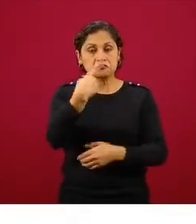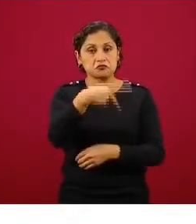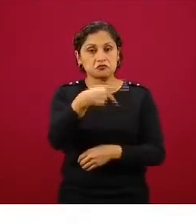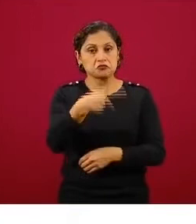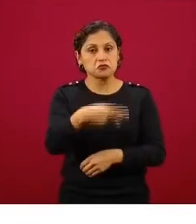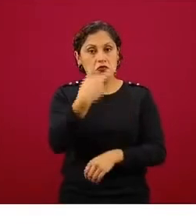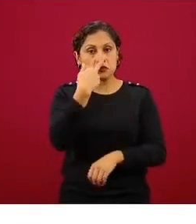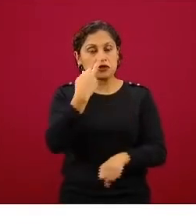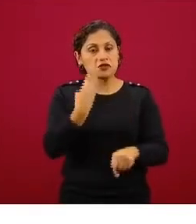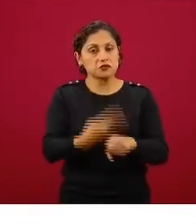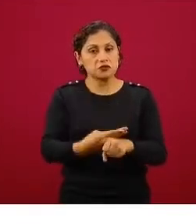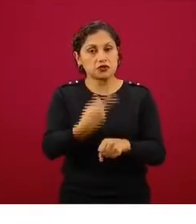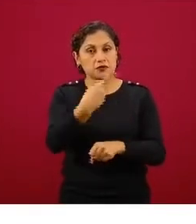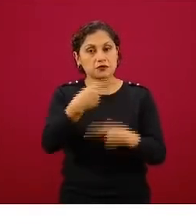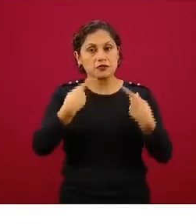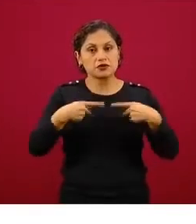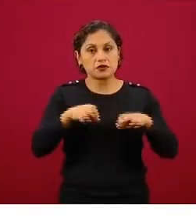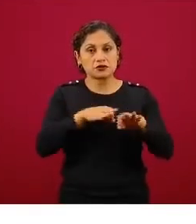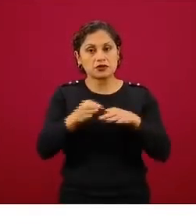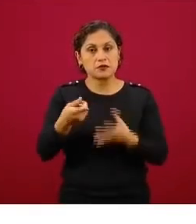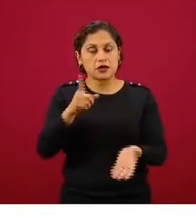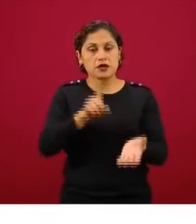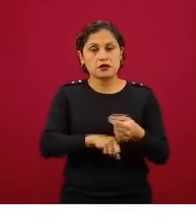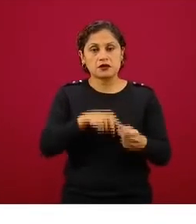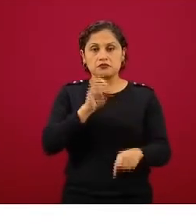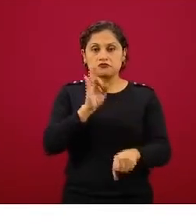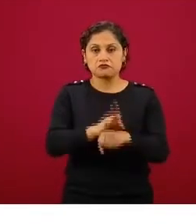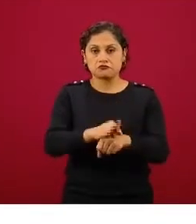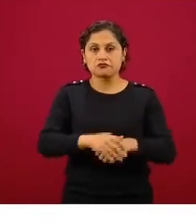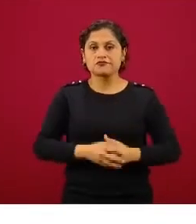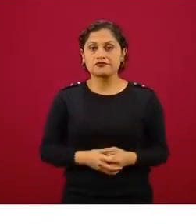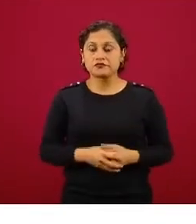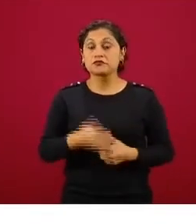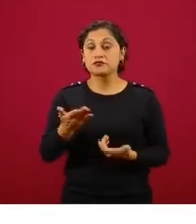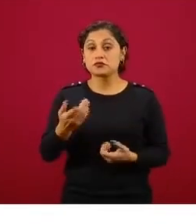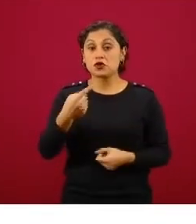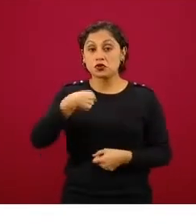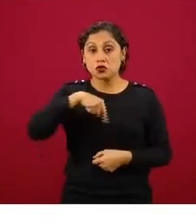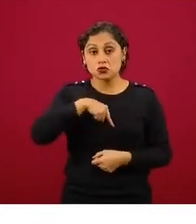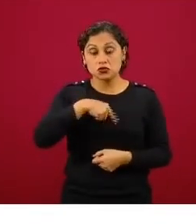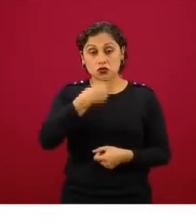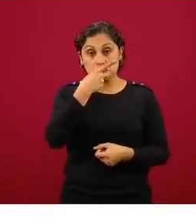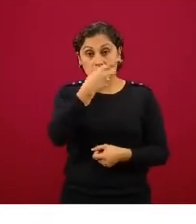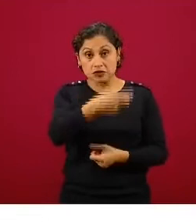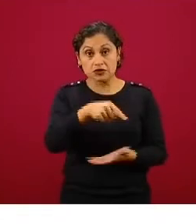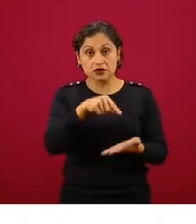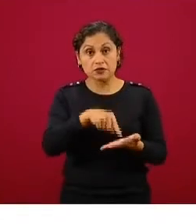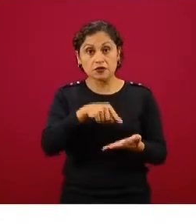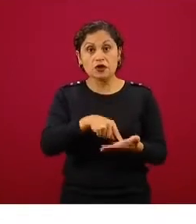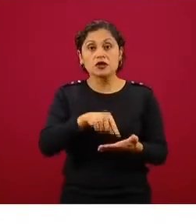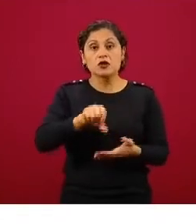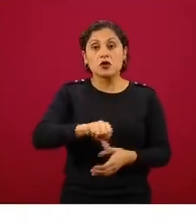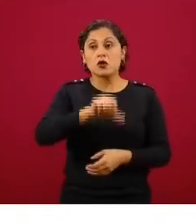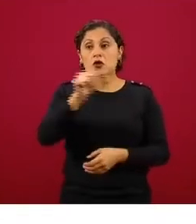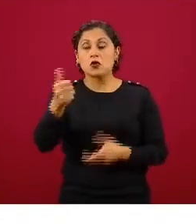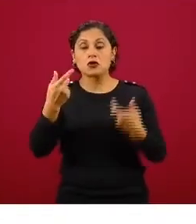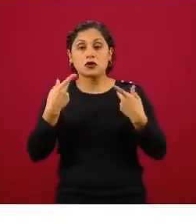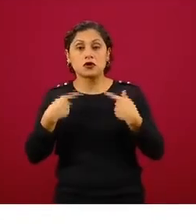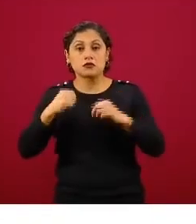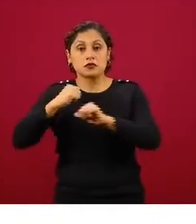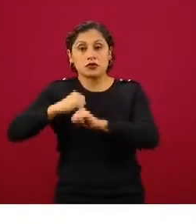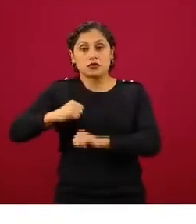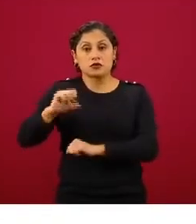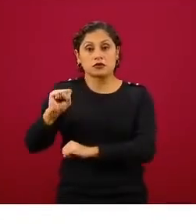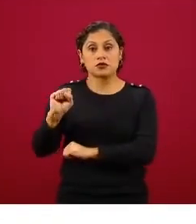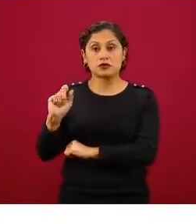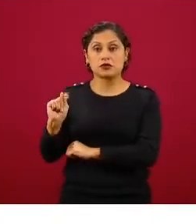y mantener la salud de sus trabajadores. Le recordamos que lo manifestado en su autoevaluación podrá ser verificado por la Secretaría de Trabajo y